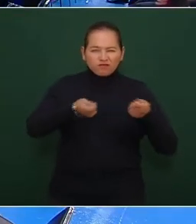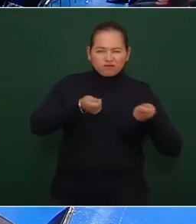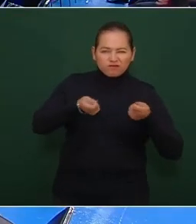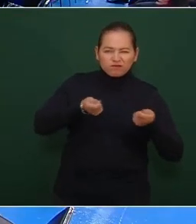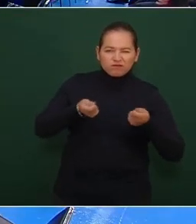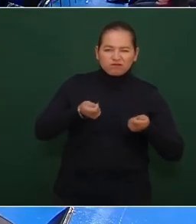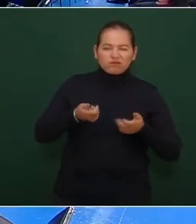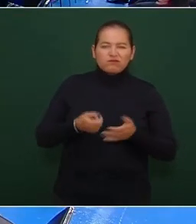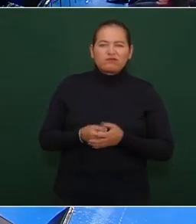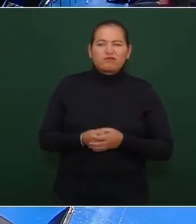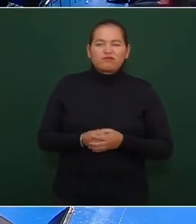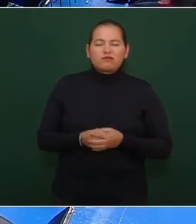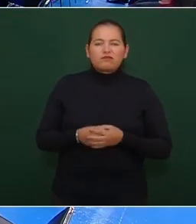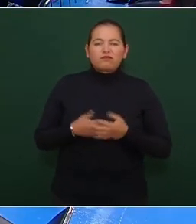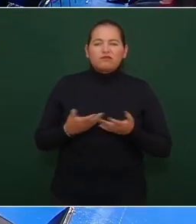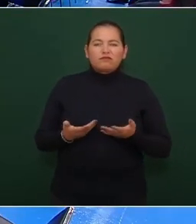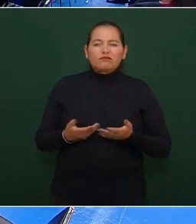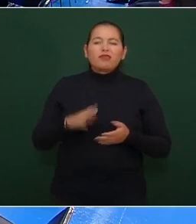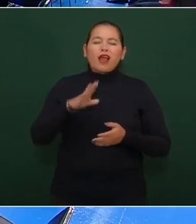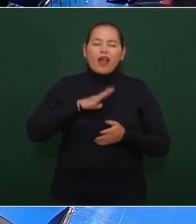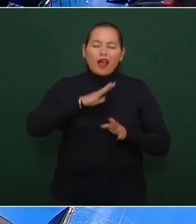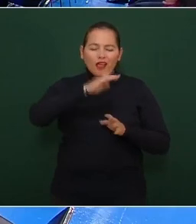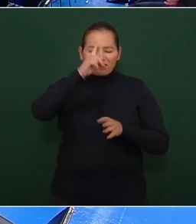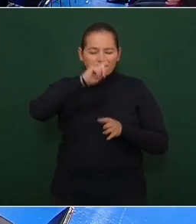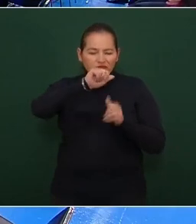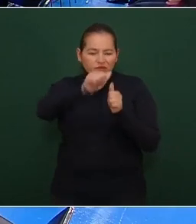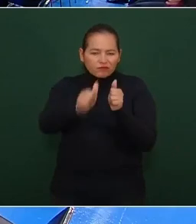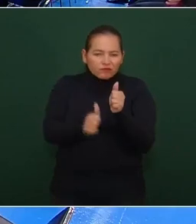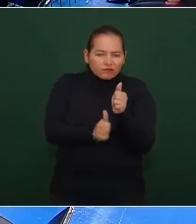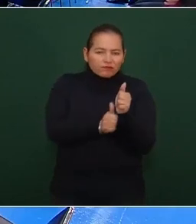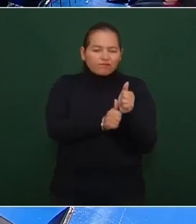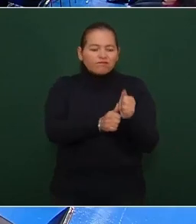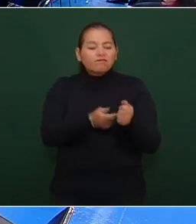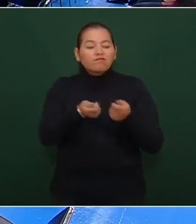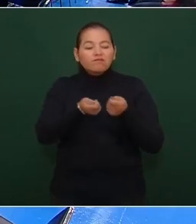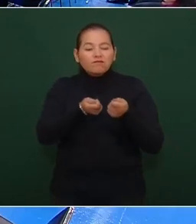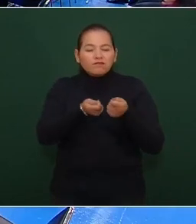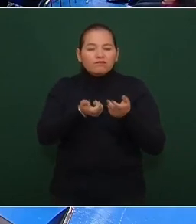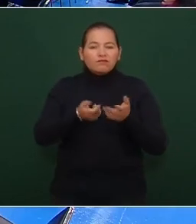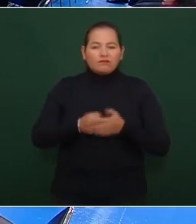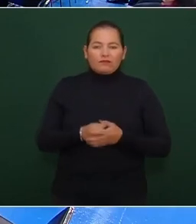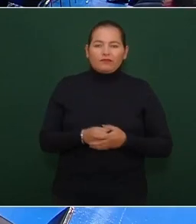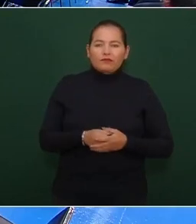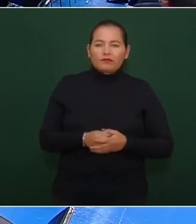Sí, asesores para eso ¿sí? Y entonces